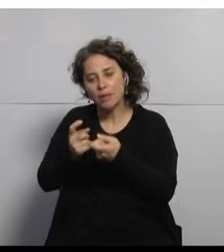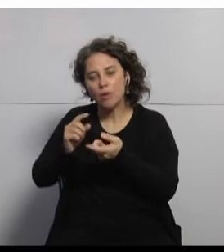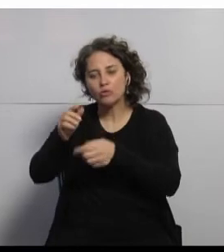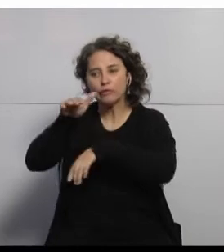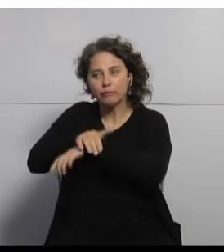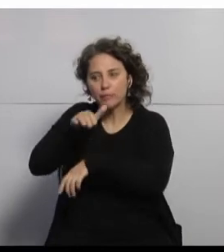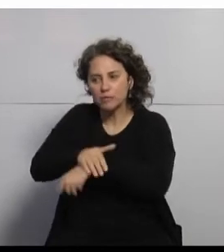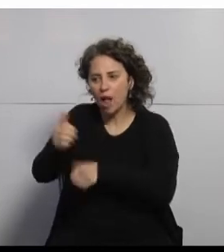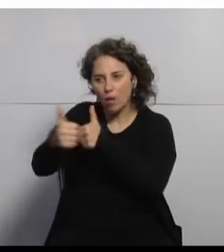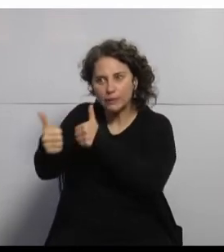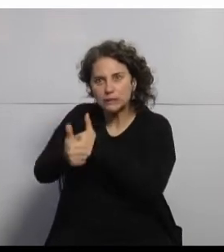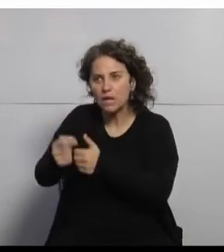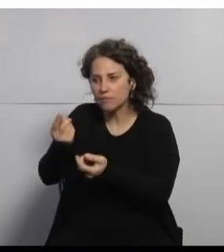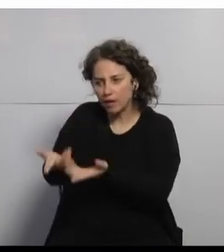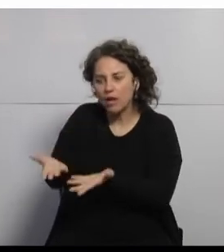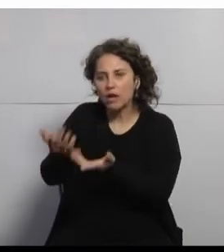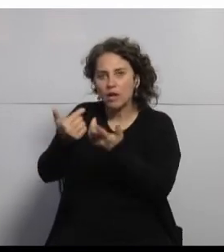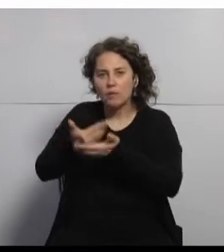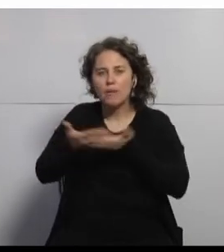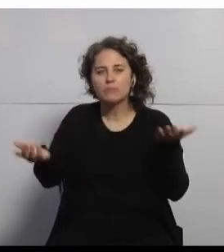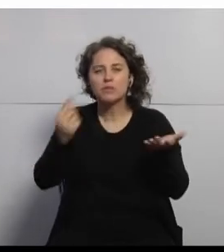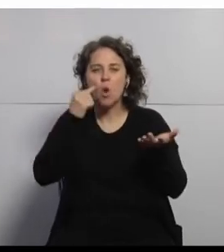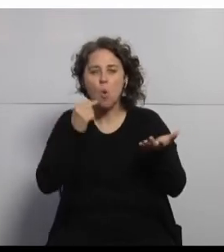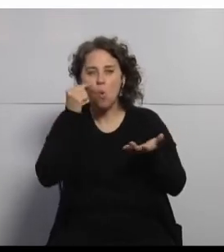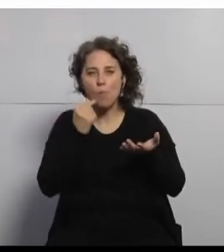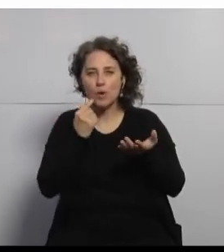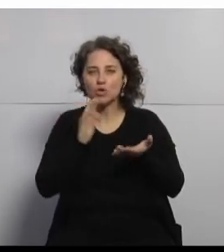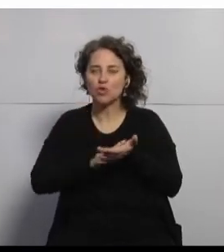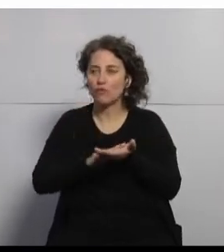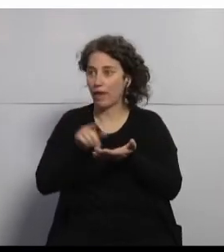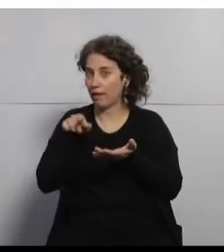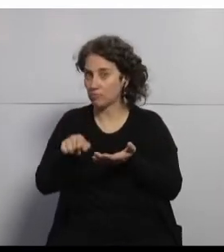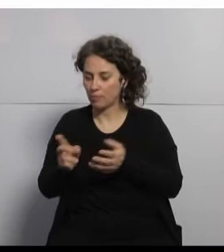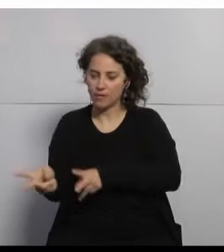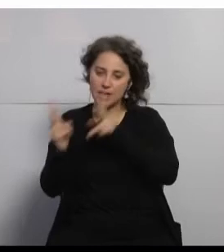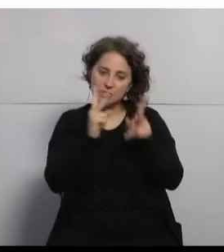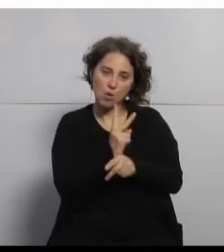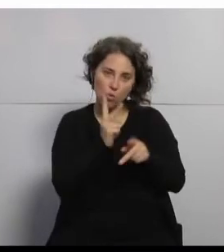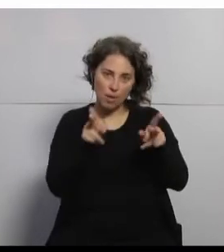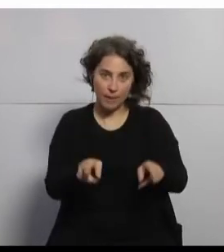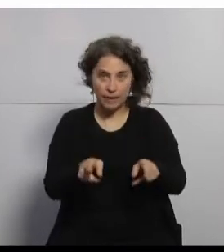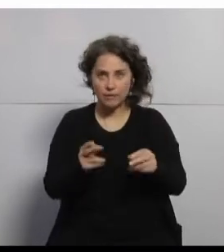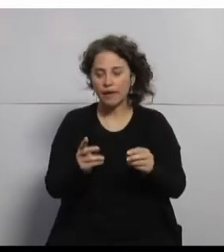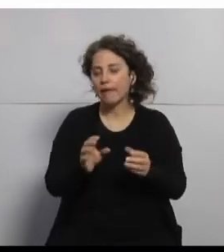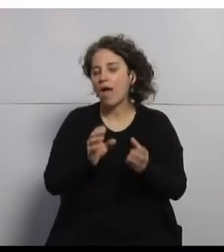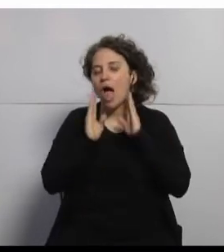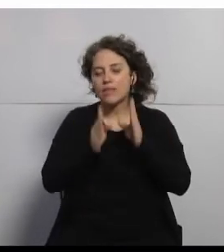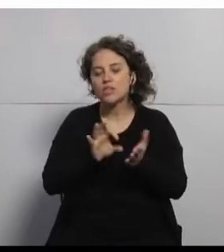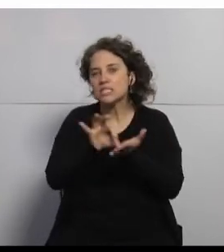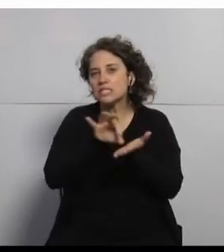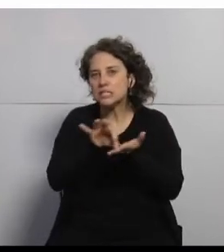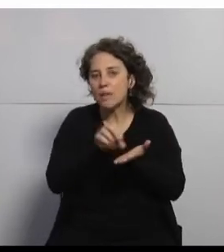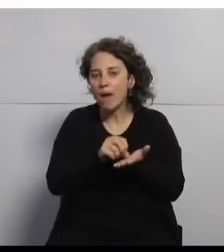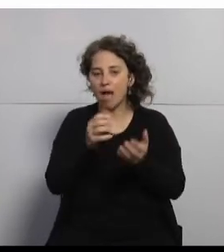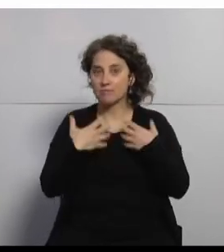responsabilidad a los pacientes. Voy a mostrar algunas cifras del efecto de esto. Luego, la integración del sistema de atención sanitario y los servicios